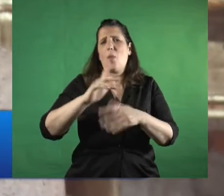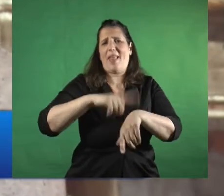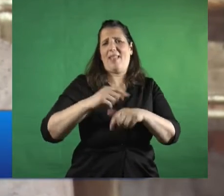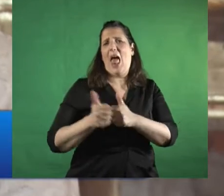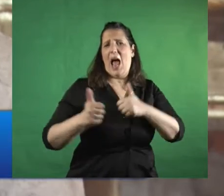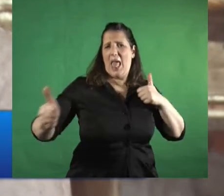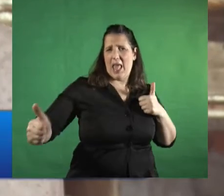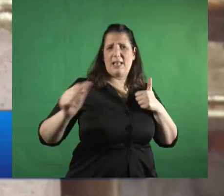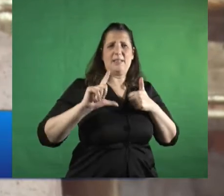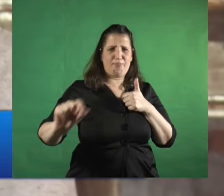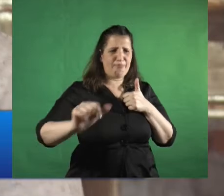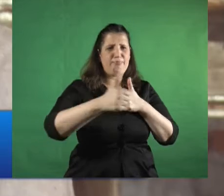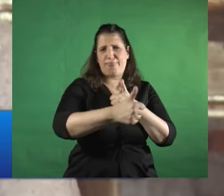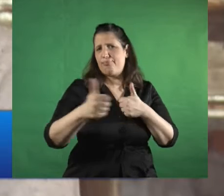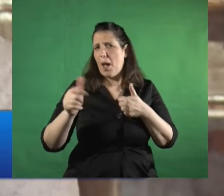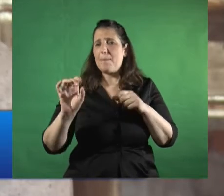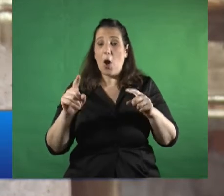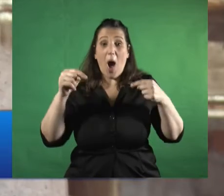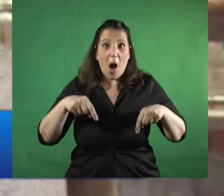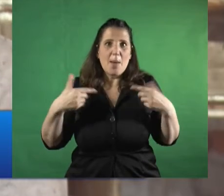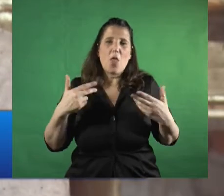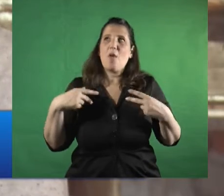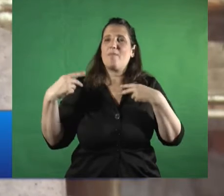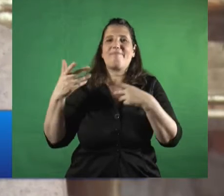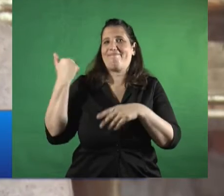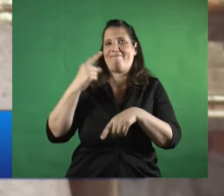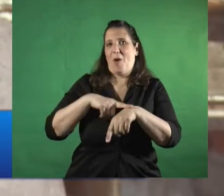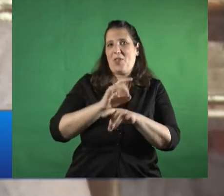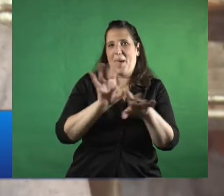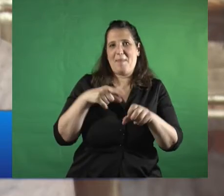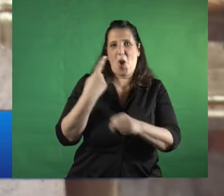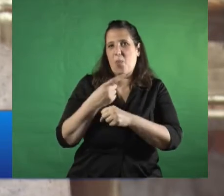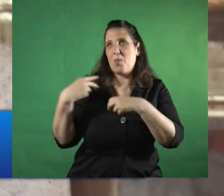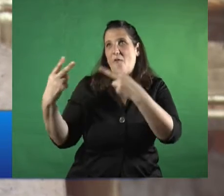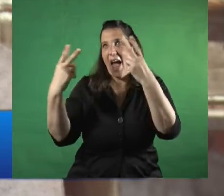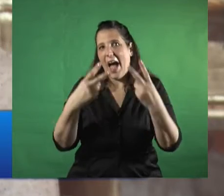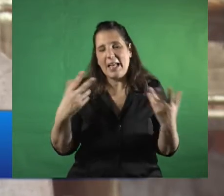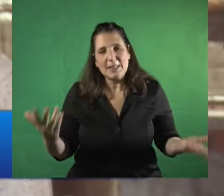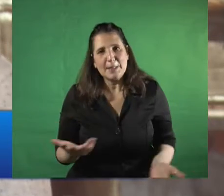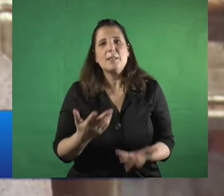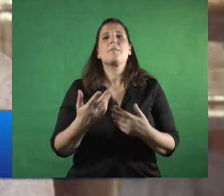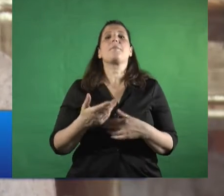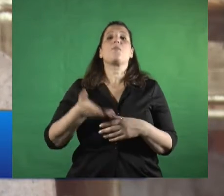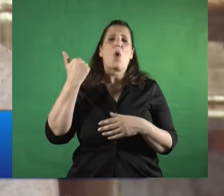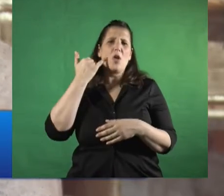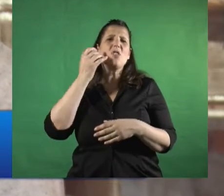meses del año pasado y también la posibilidad de viajar y de hacer encuentros presenciales. Entonces todas esas acciones que empezamos a desarrollar ya desde hace un año y medio, la